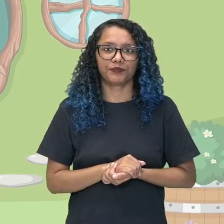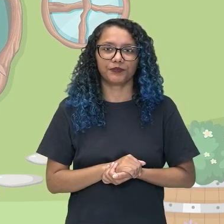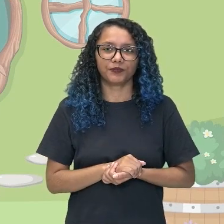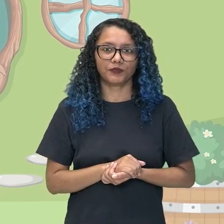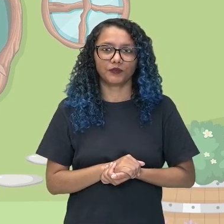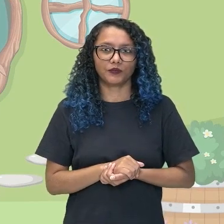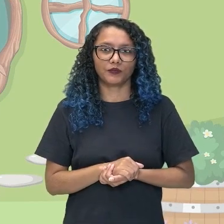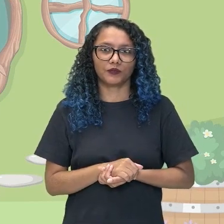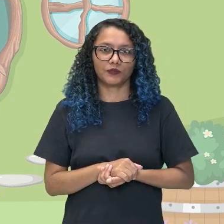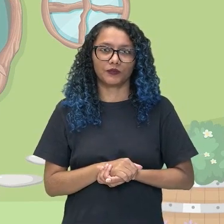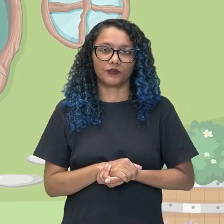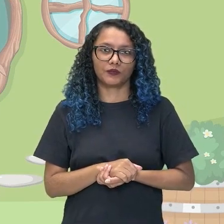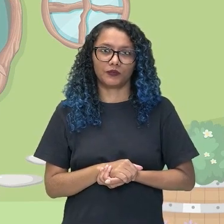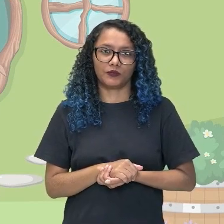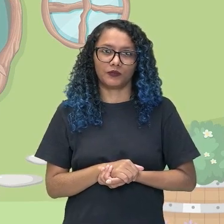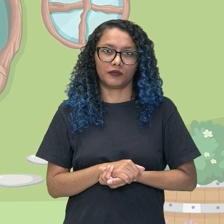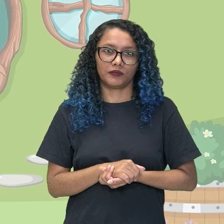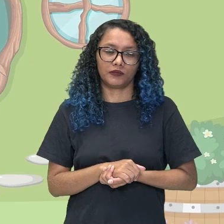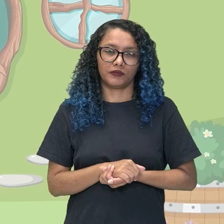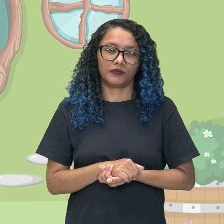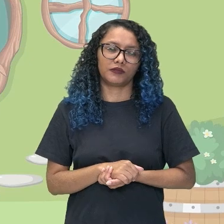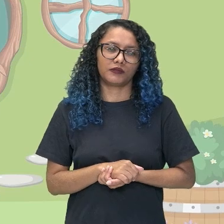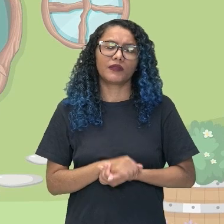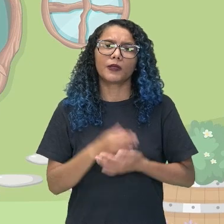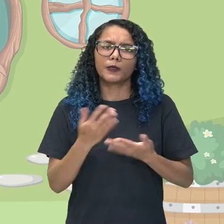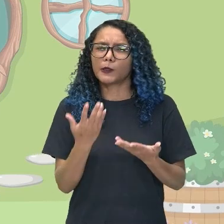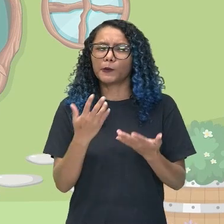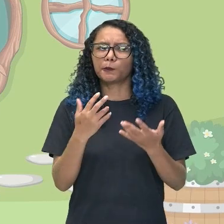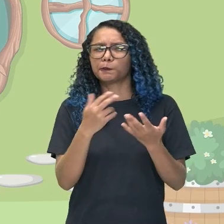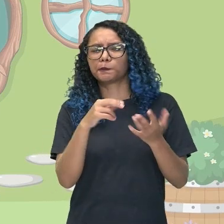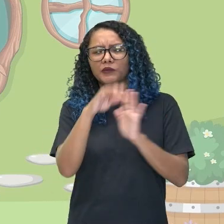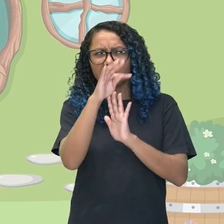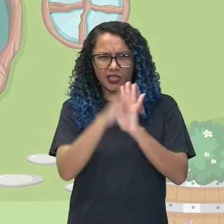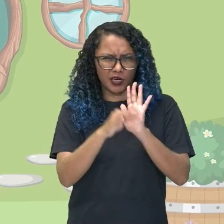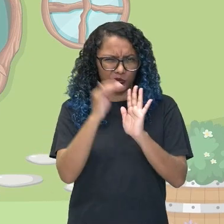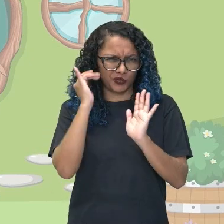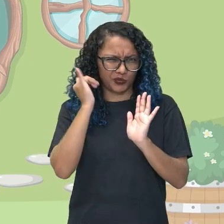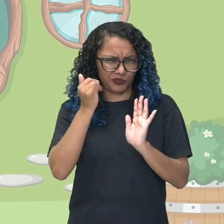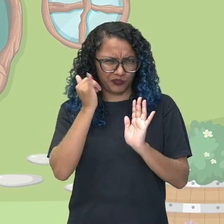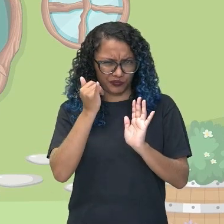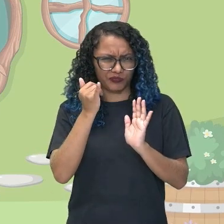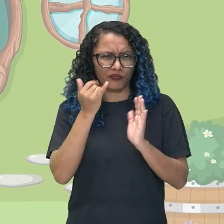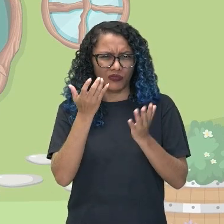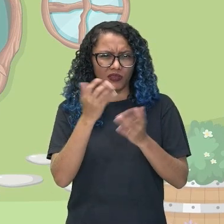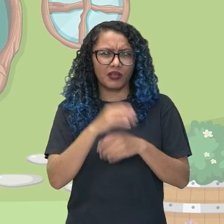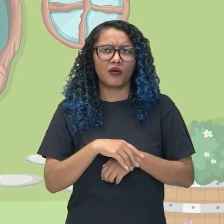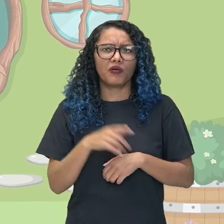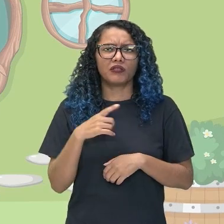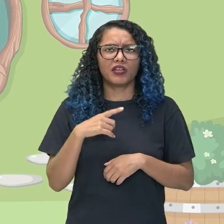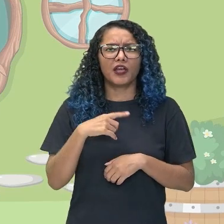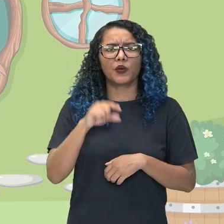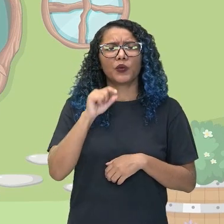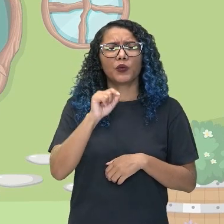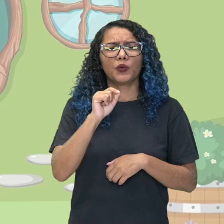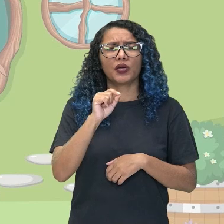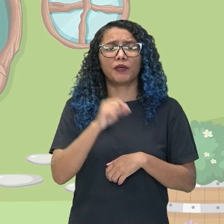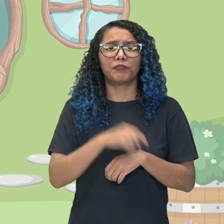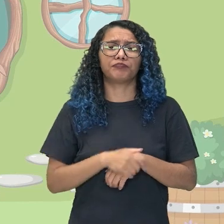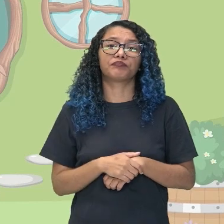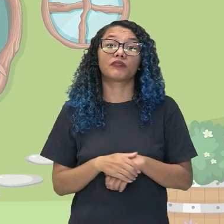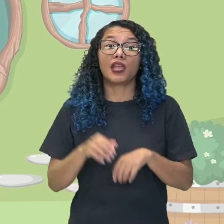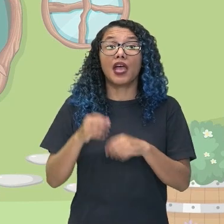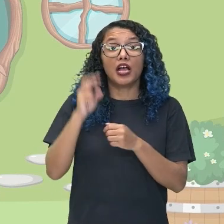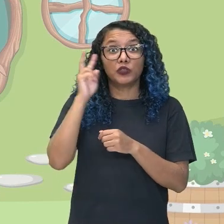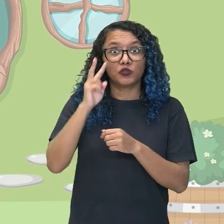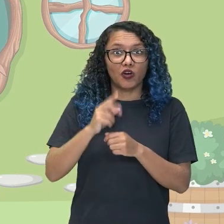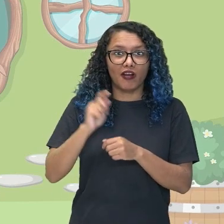hablamos de texto narrativo, hablamos de los cuentos de hadas. Entonces,